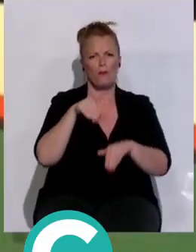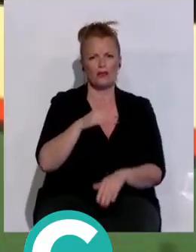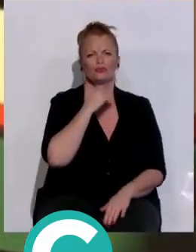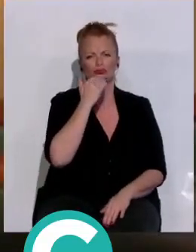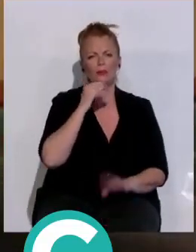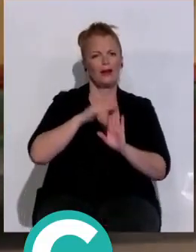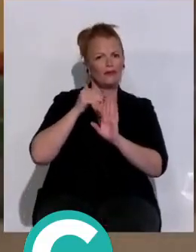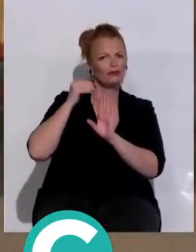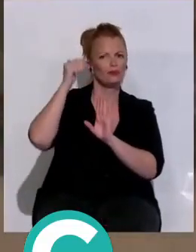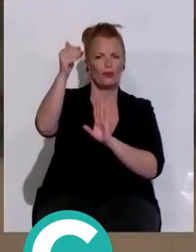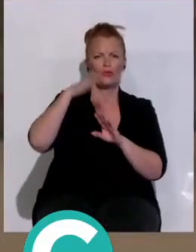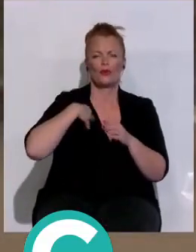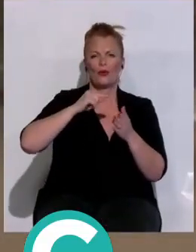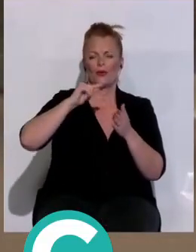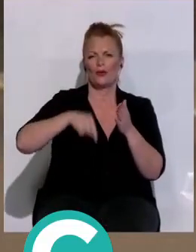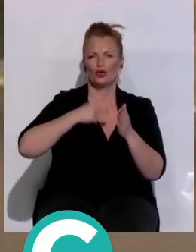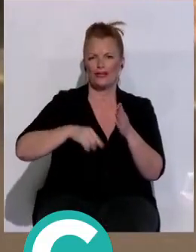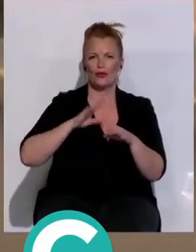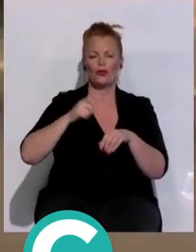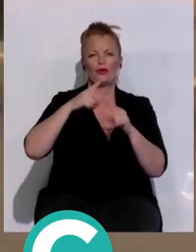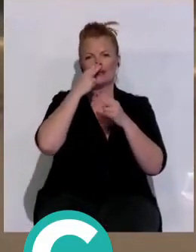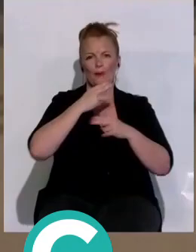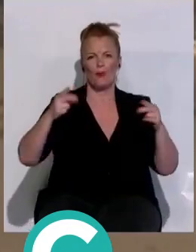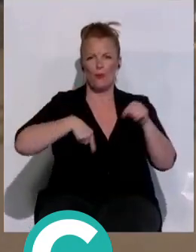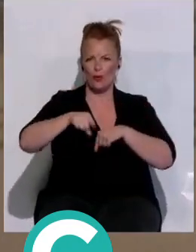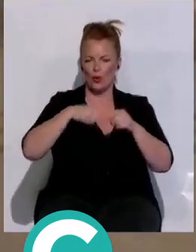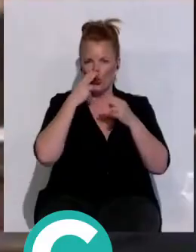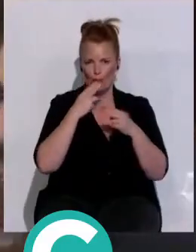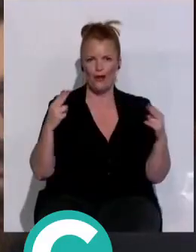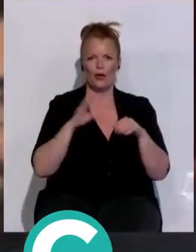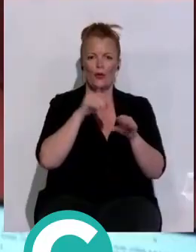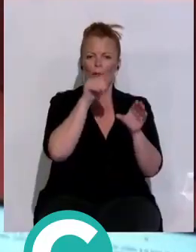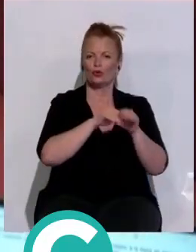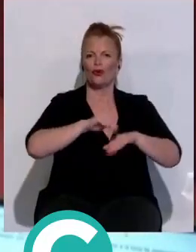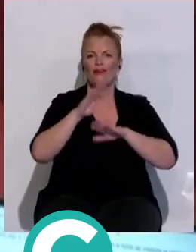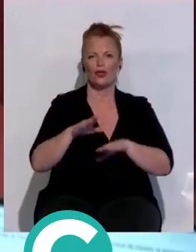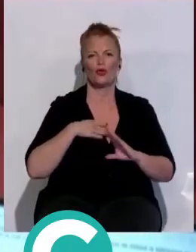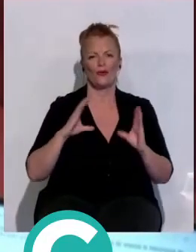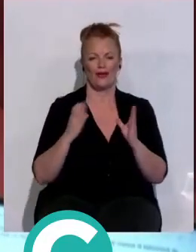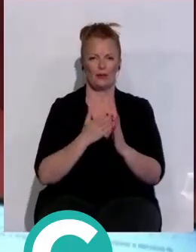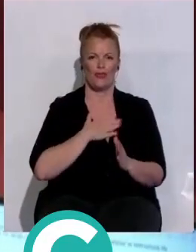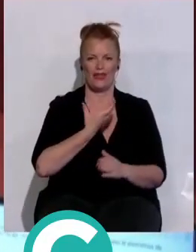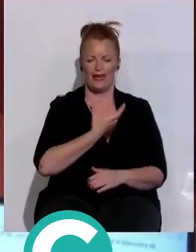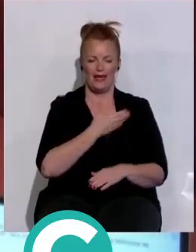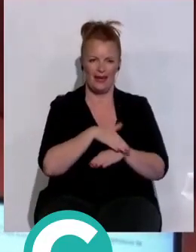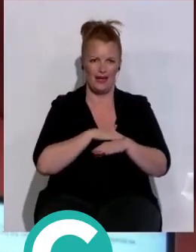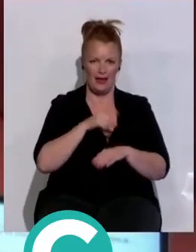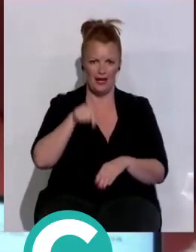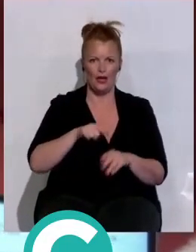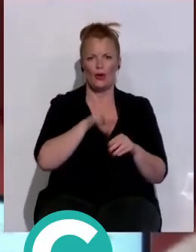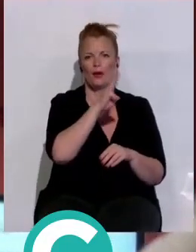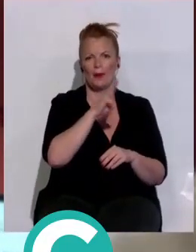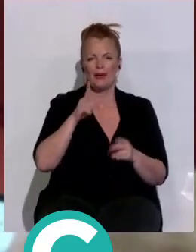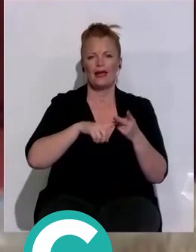al futuro pliego de contratación del transporte público urbano que ha salido adelante con los votos favorables del equipo de gobierno, la negativa de PP y